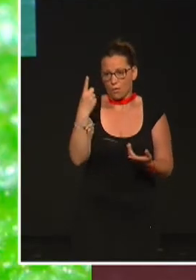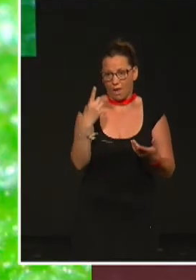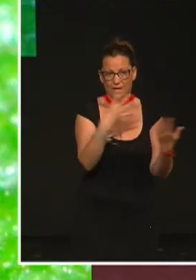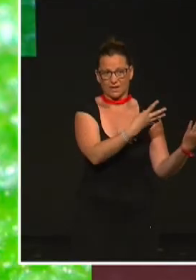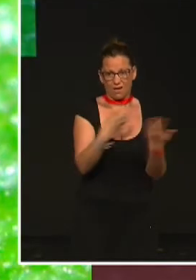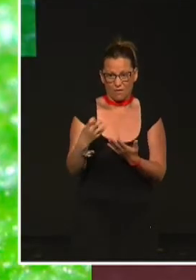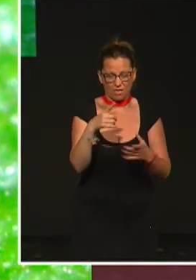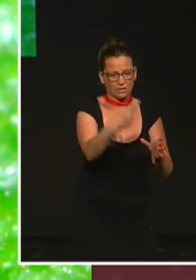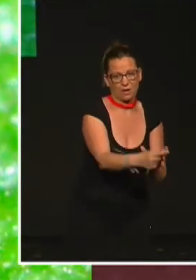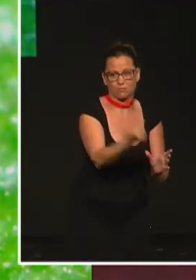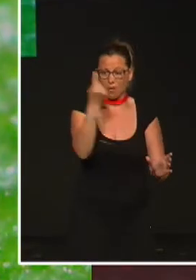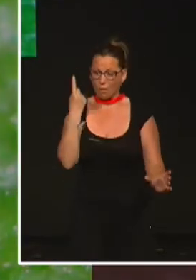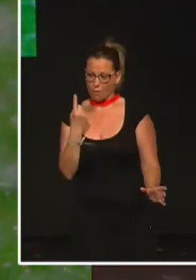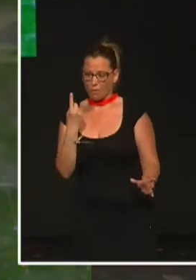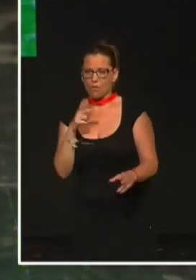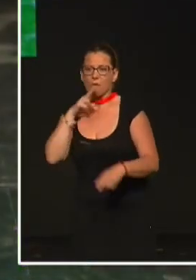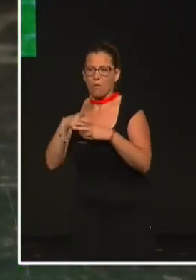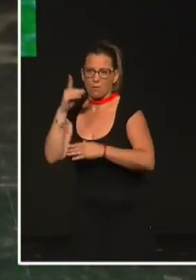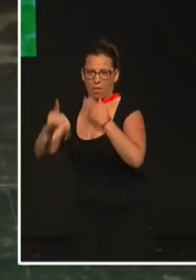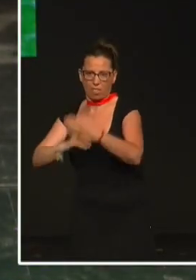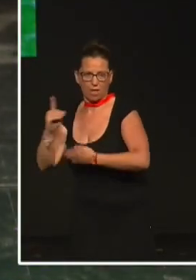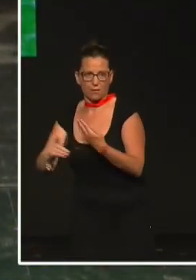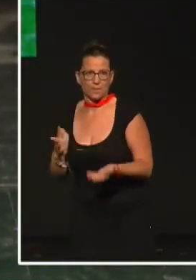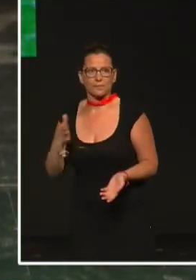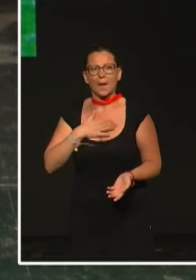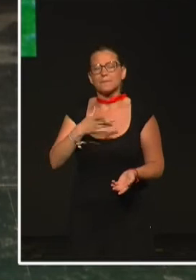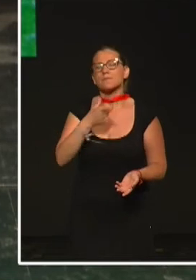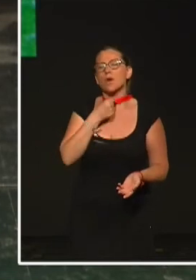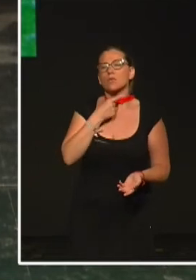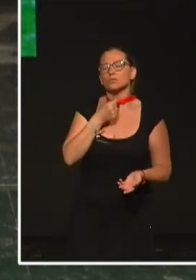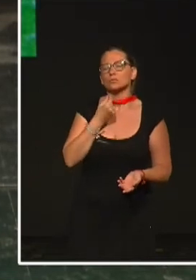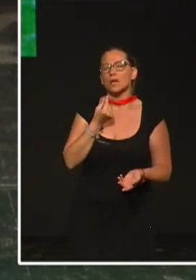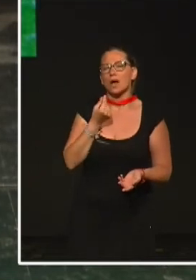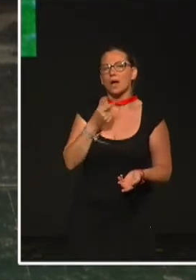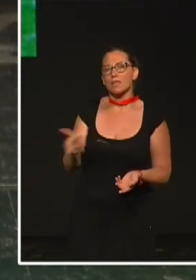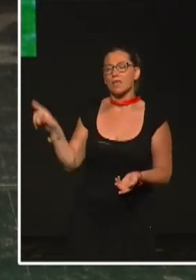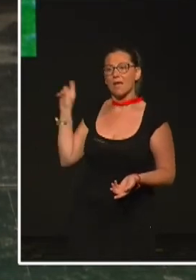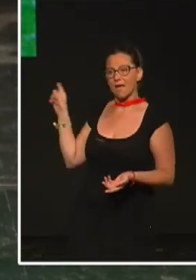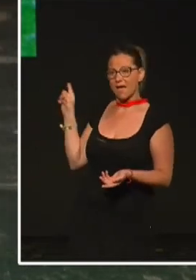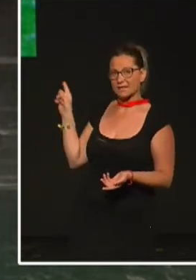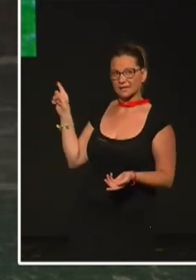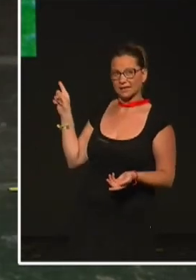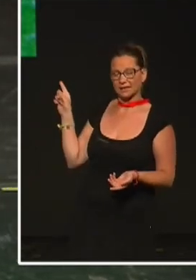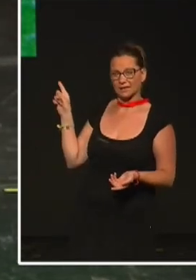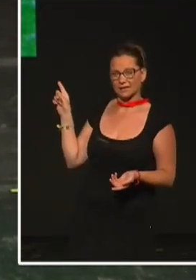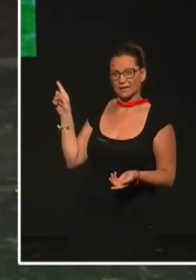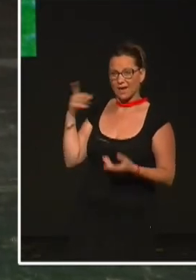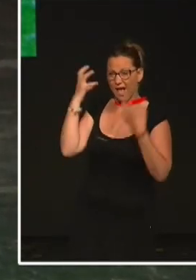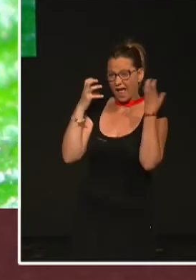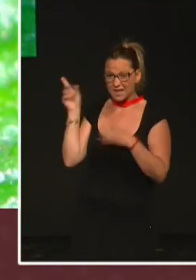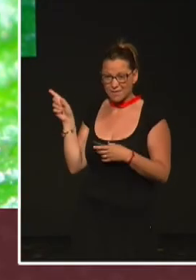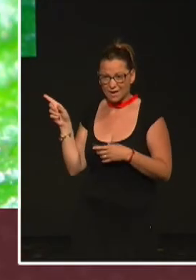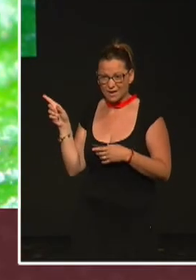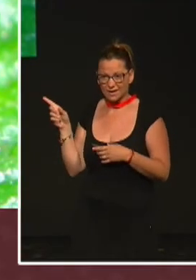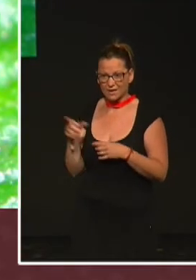a Darwin. Hay un montón de insectos. A mí me gusta mucho el caso de este sírfido que llevaba el nombre